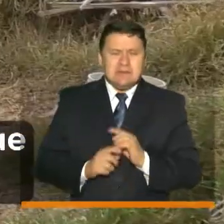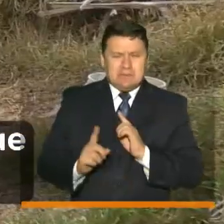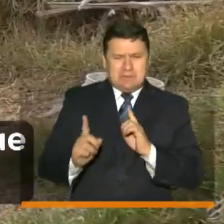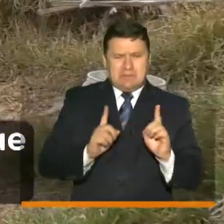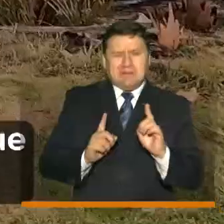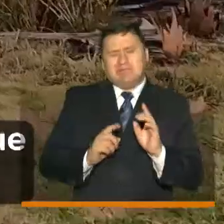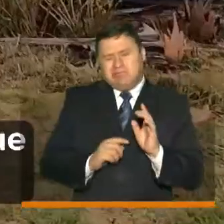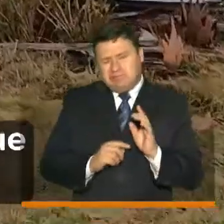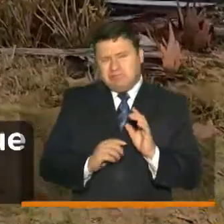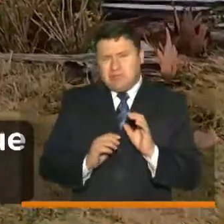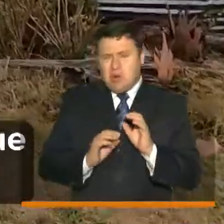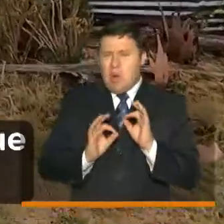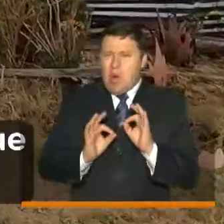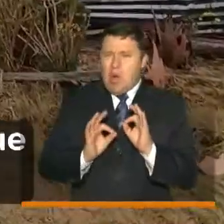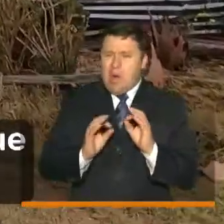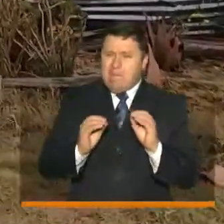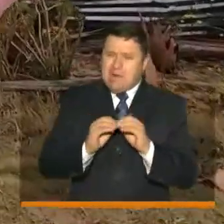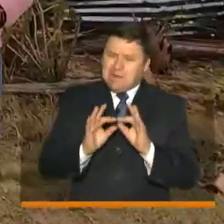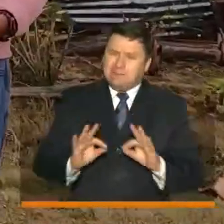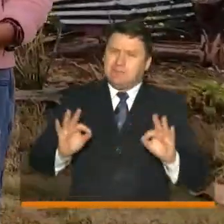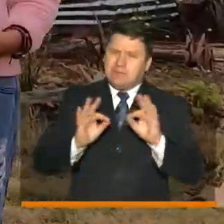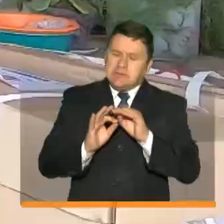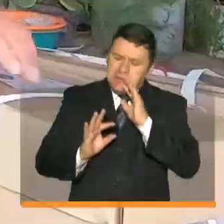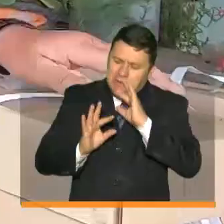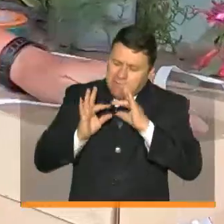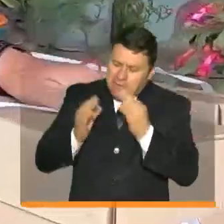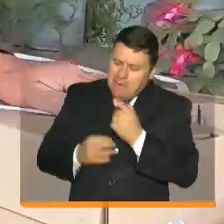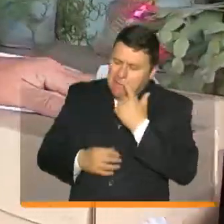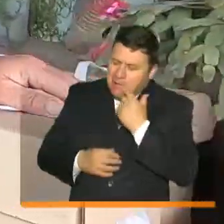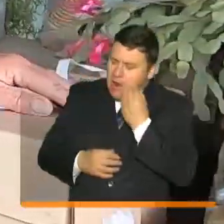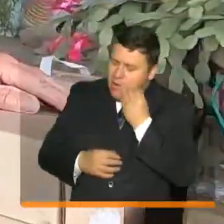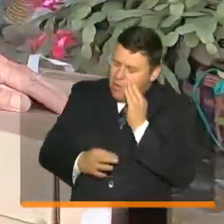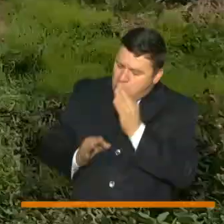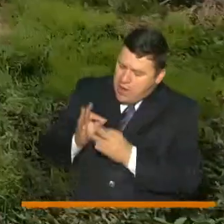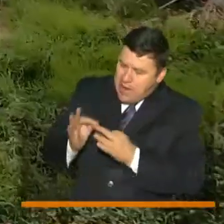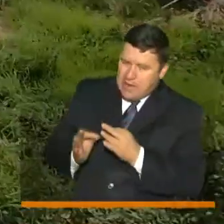y por supuesto proteja a los seres que más queremos nuestros padres nuestros abuelos